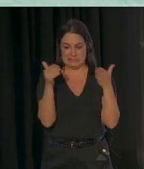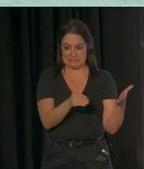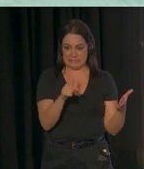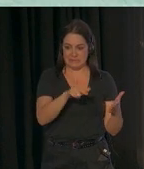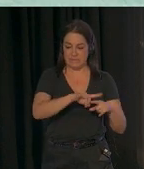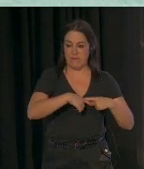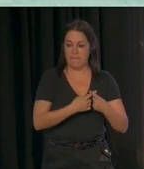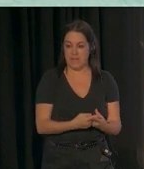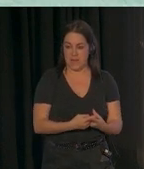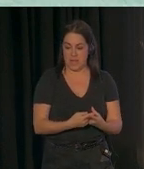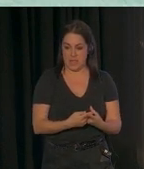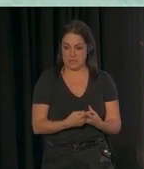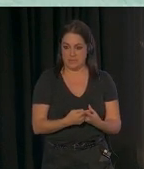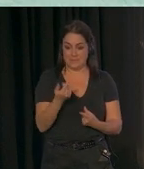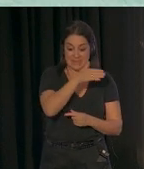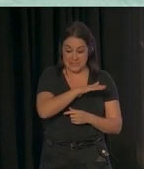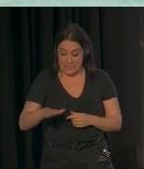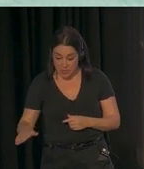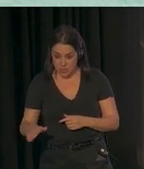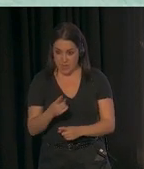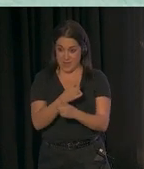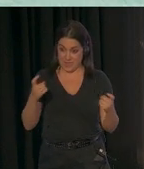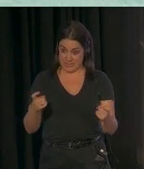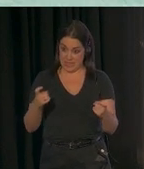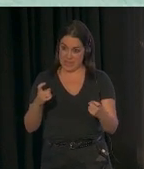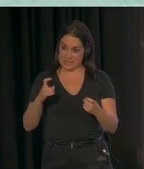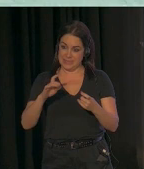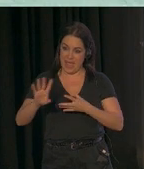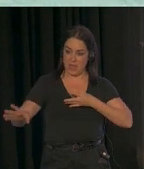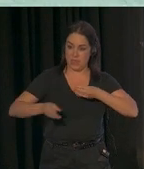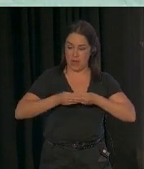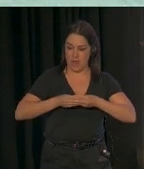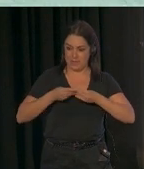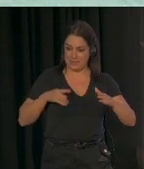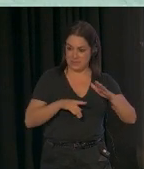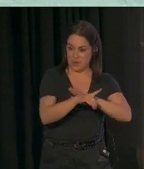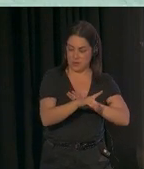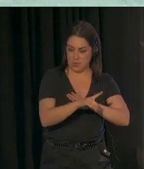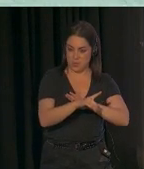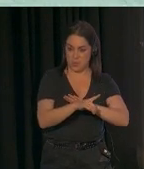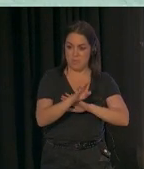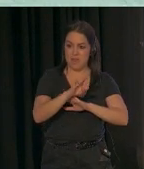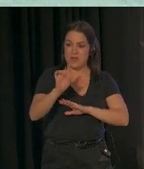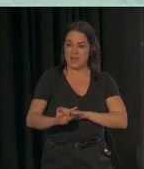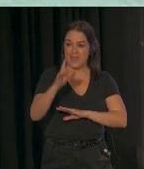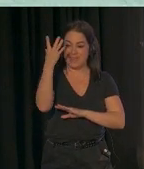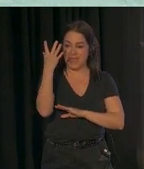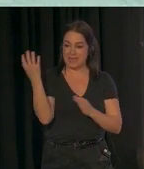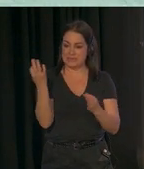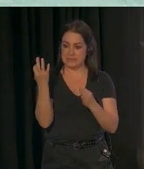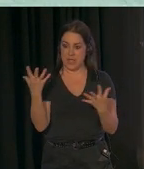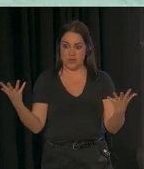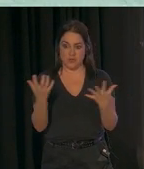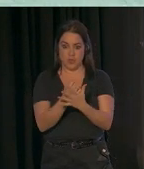familias que tienen niños con necesidades adicionales de desarrollo. Pero la idea es maximizar todas las